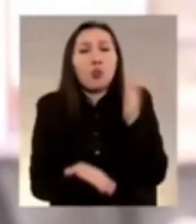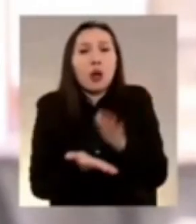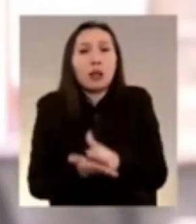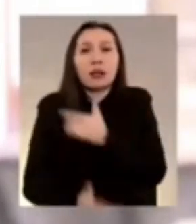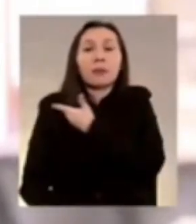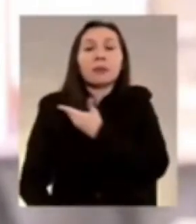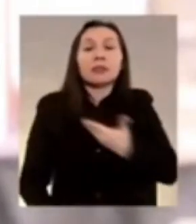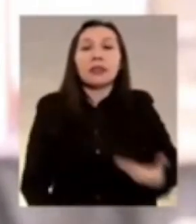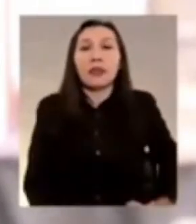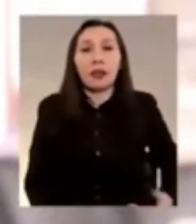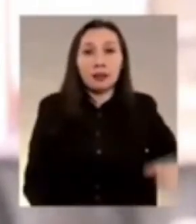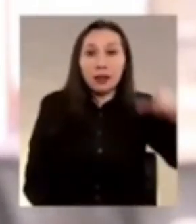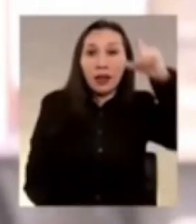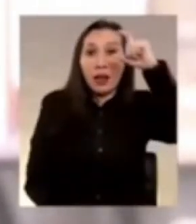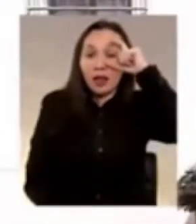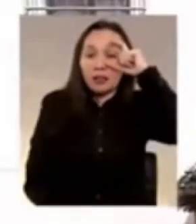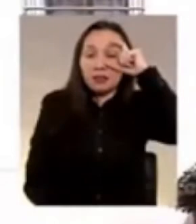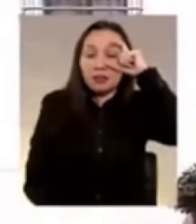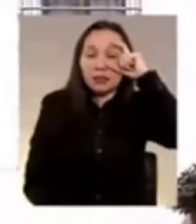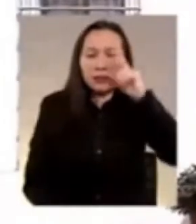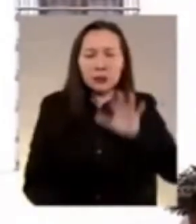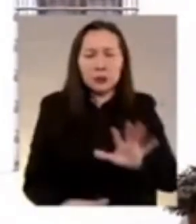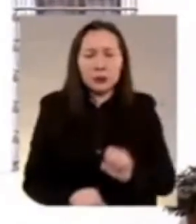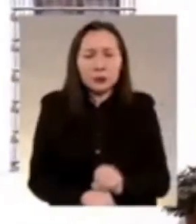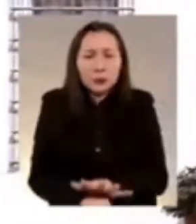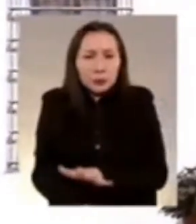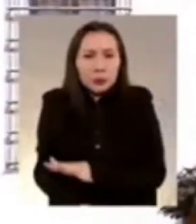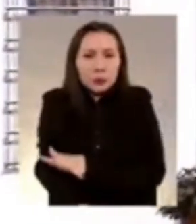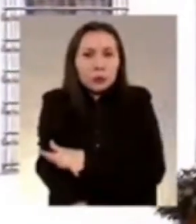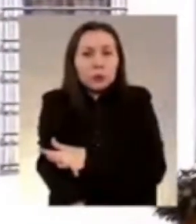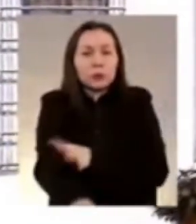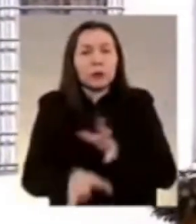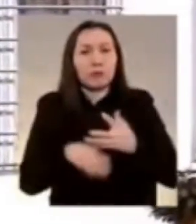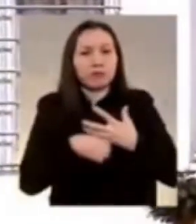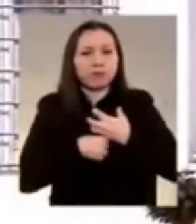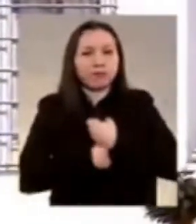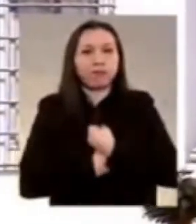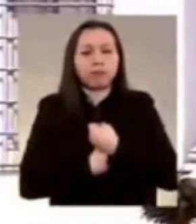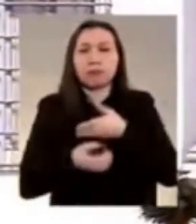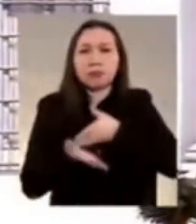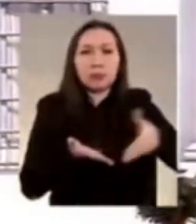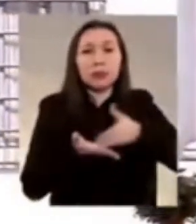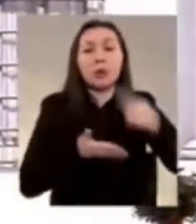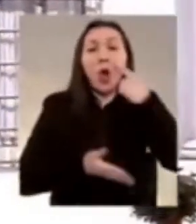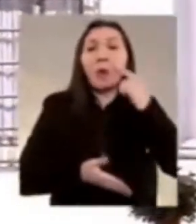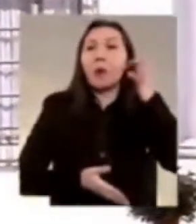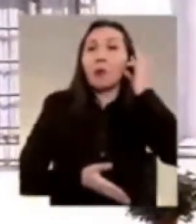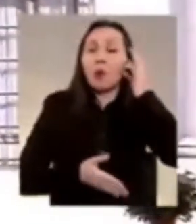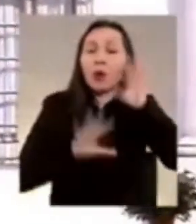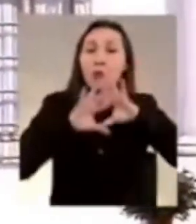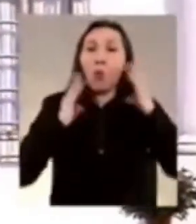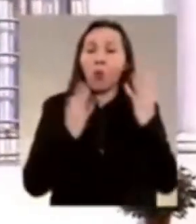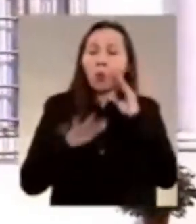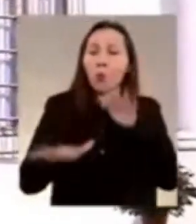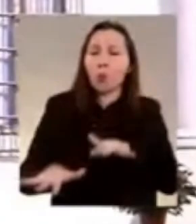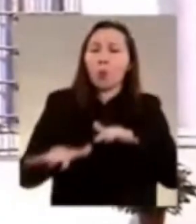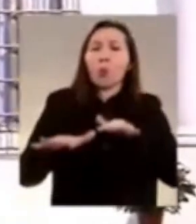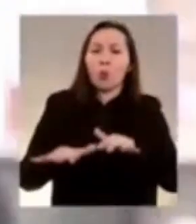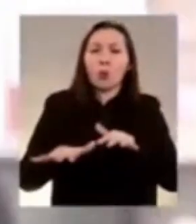Salvador Allende estremecieron estremecieron a millones de hombres y mujeres alrededor del mundo